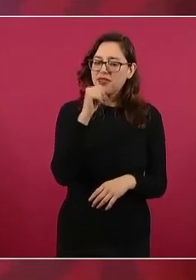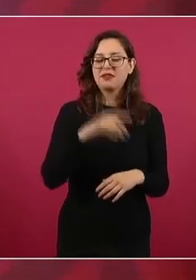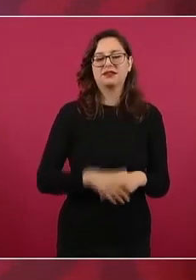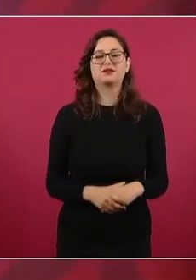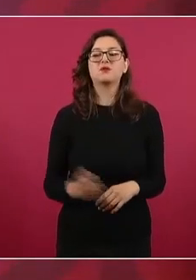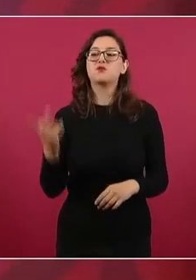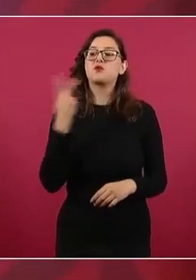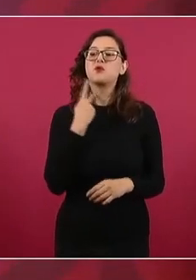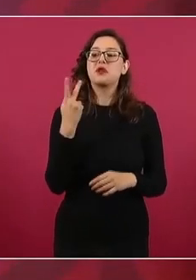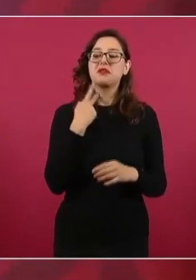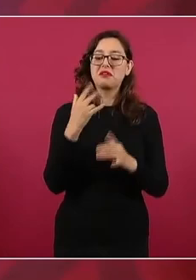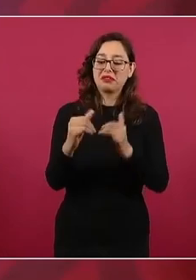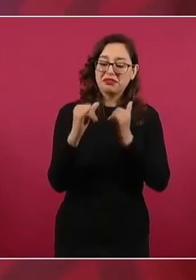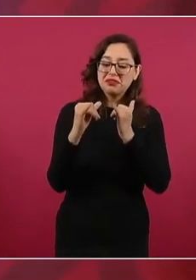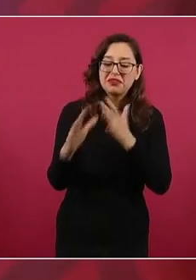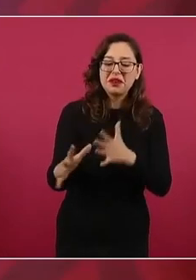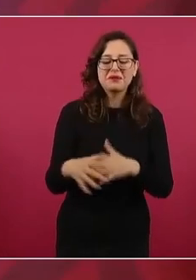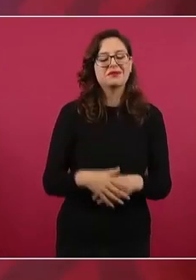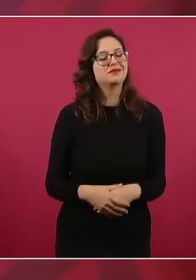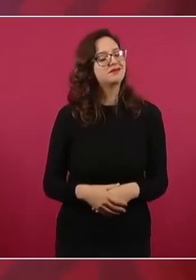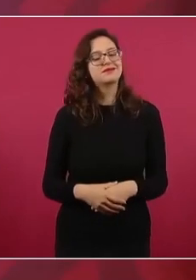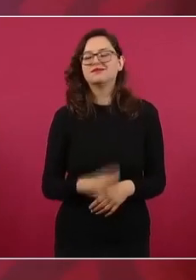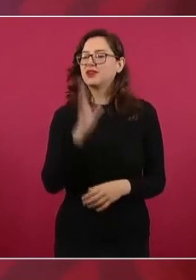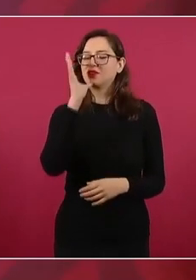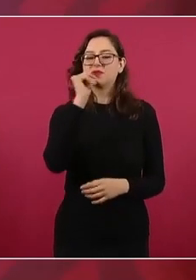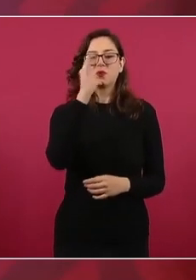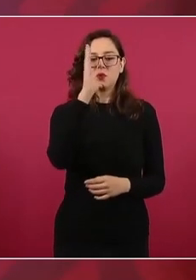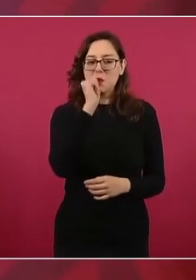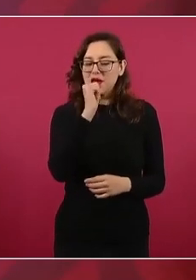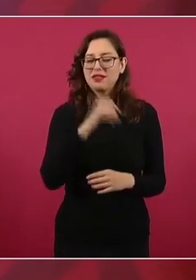del que se trampa, el que no es